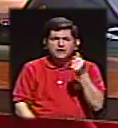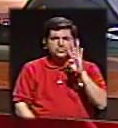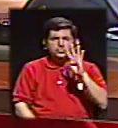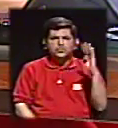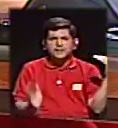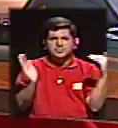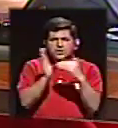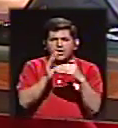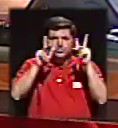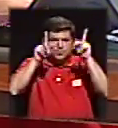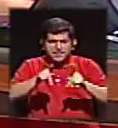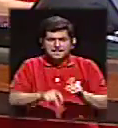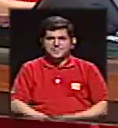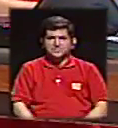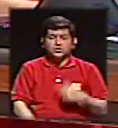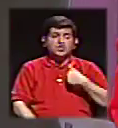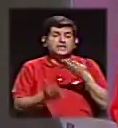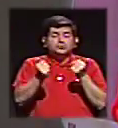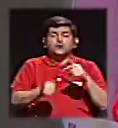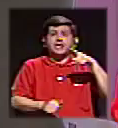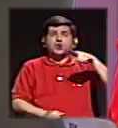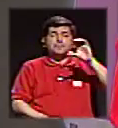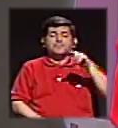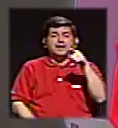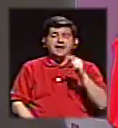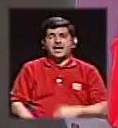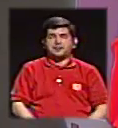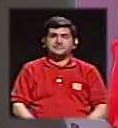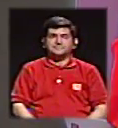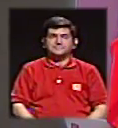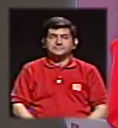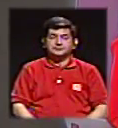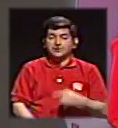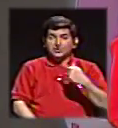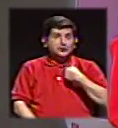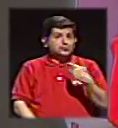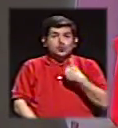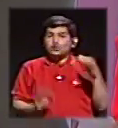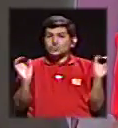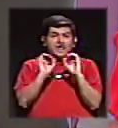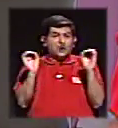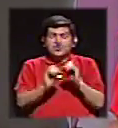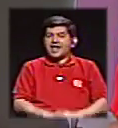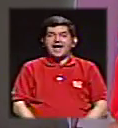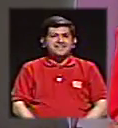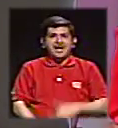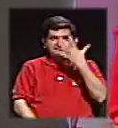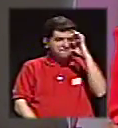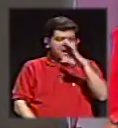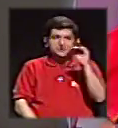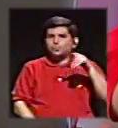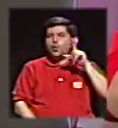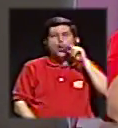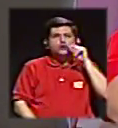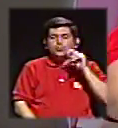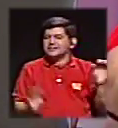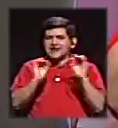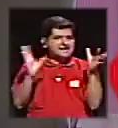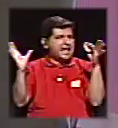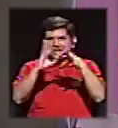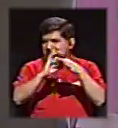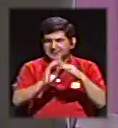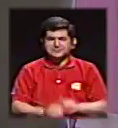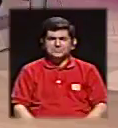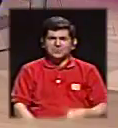44 mil personas que era, yo quiero apilar cenarios de precedentes. Yo quiero apilar cenarios que yo no tengo ni Facebook ni Twitter, esos no son míos ni tengo nada que ver